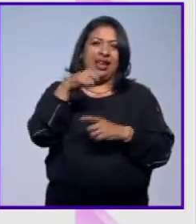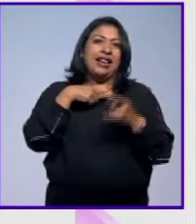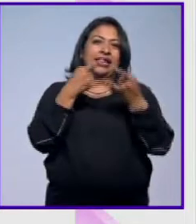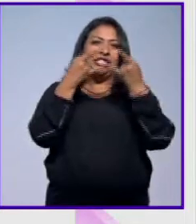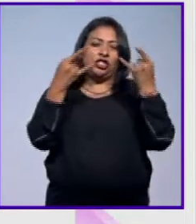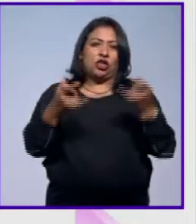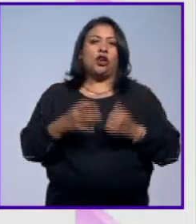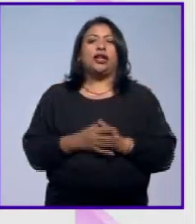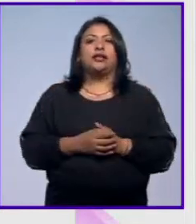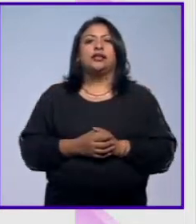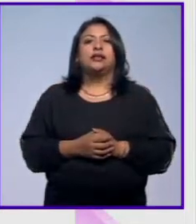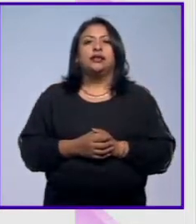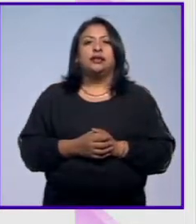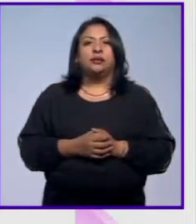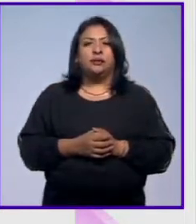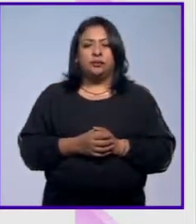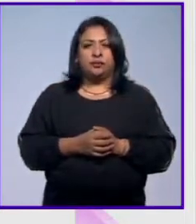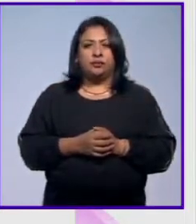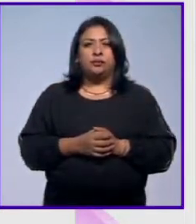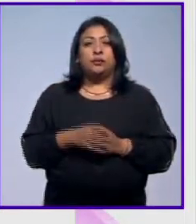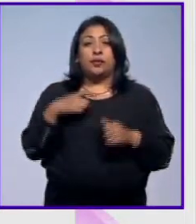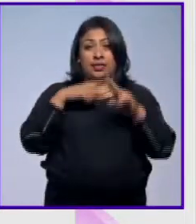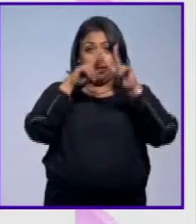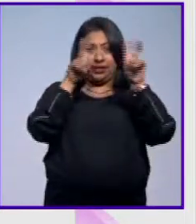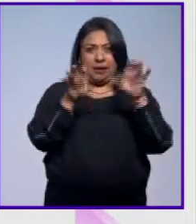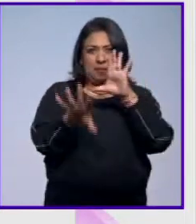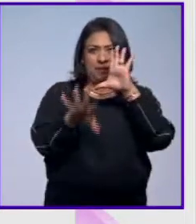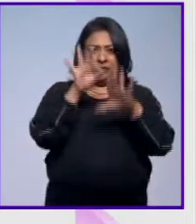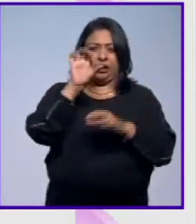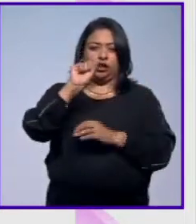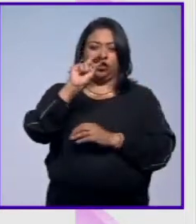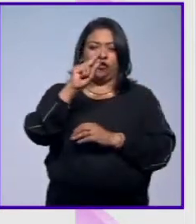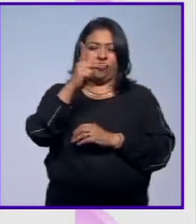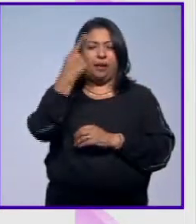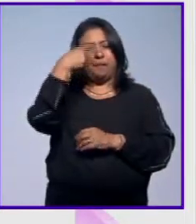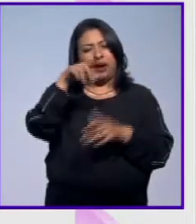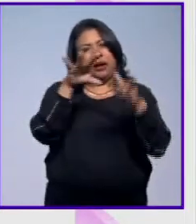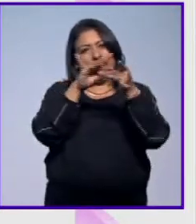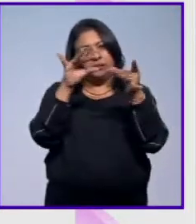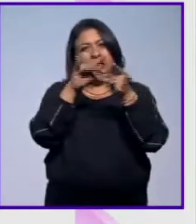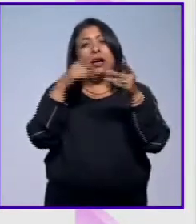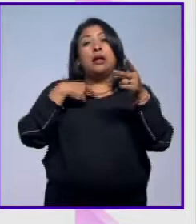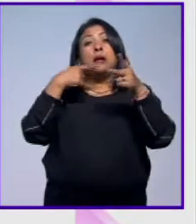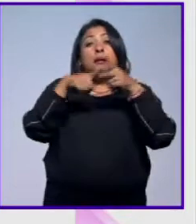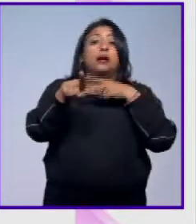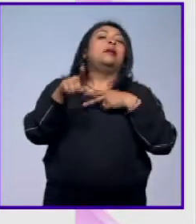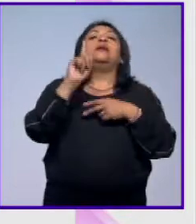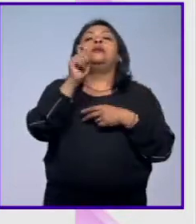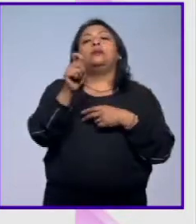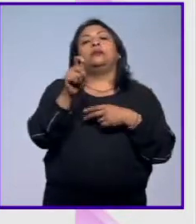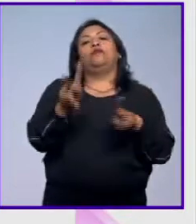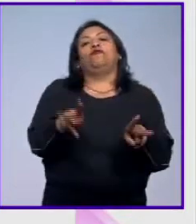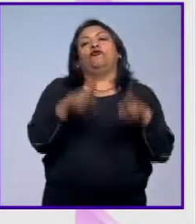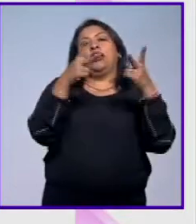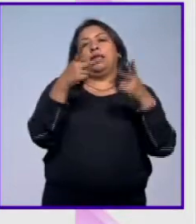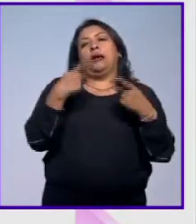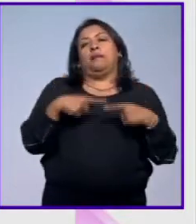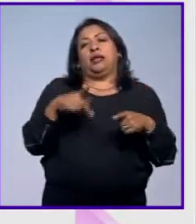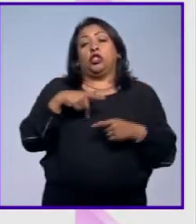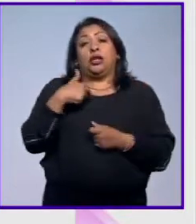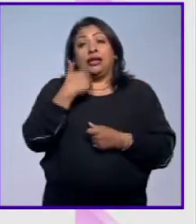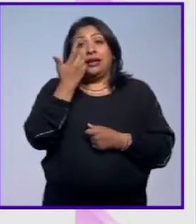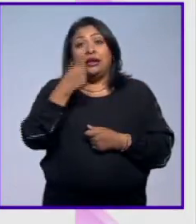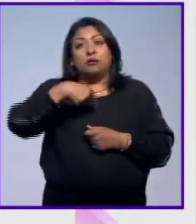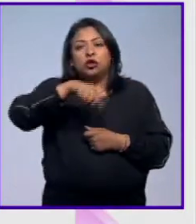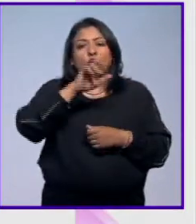historias. El tema que eligió Sofía para tratar al principio es la trata de personas y lo que intentamos hacer